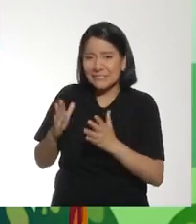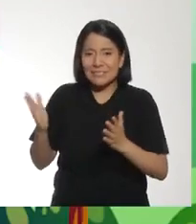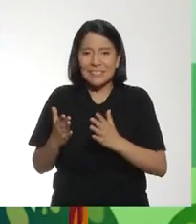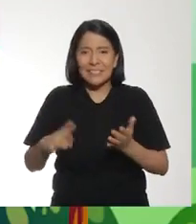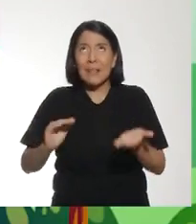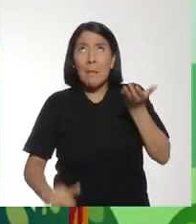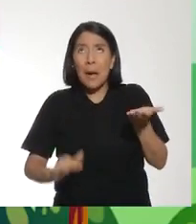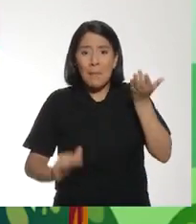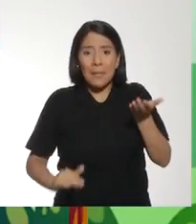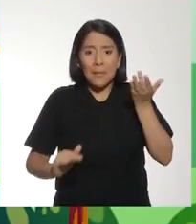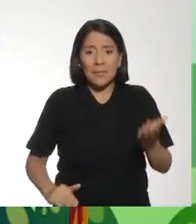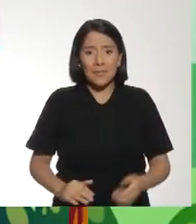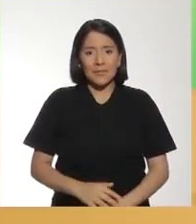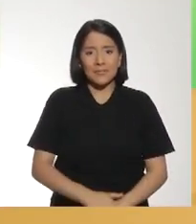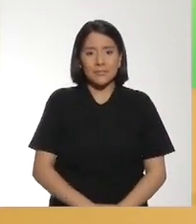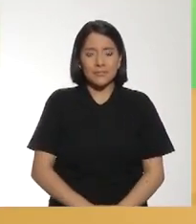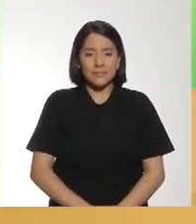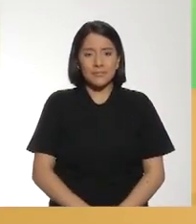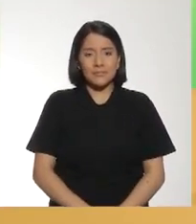¡Ya estás!